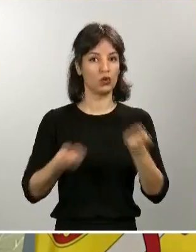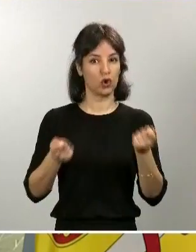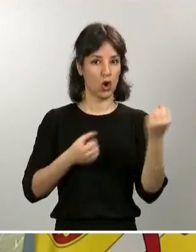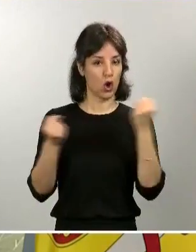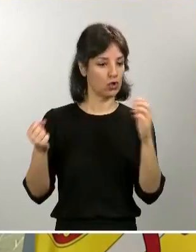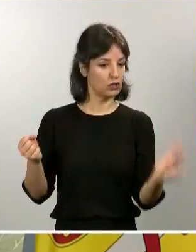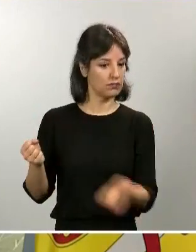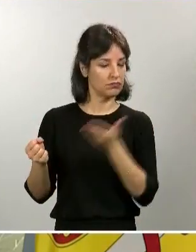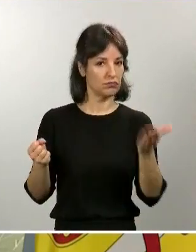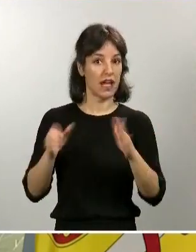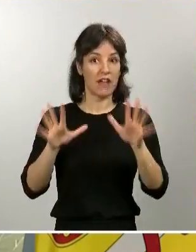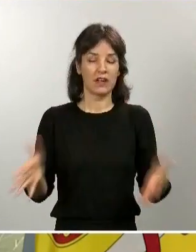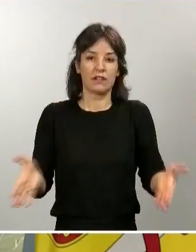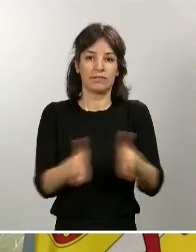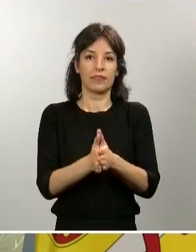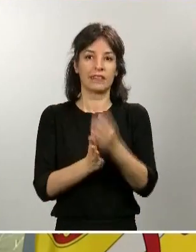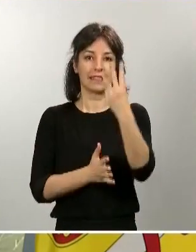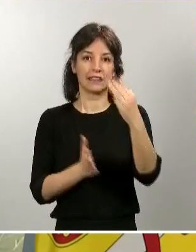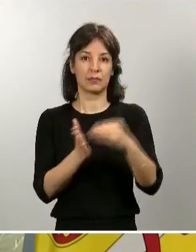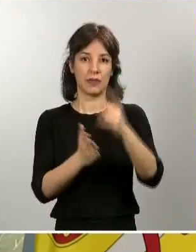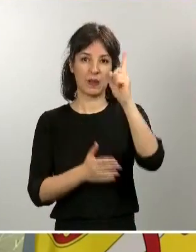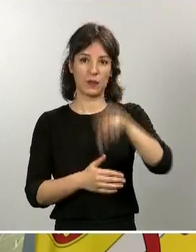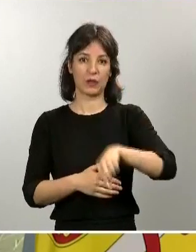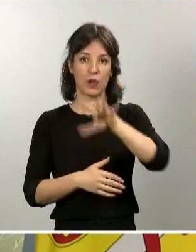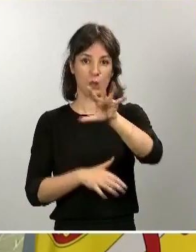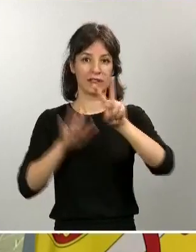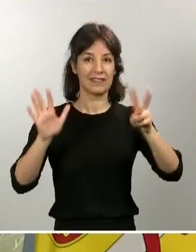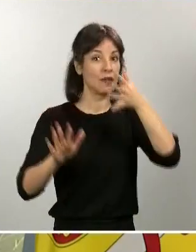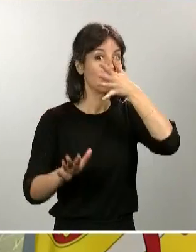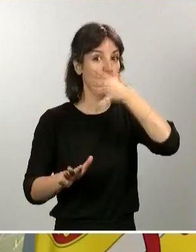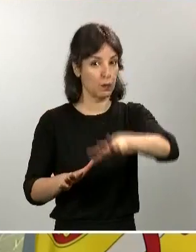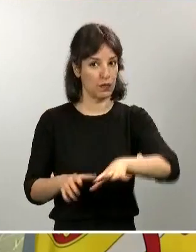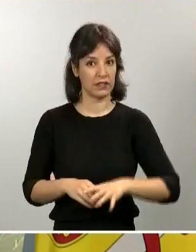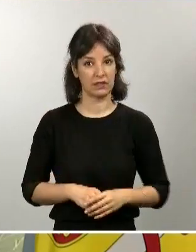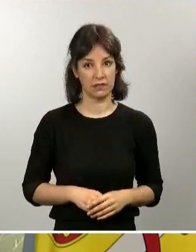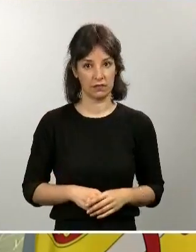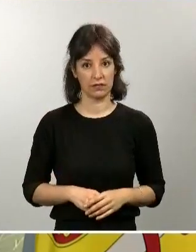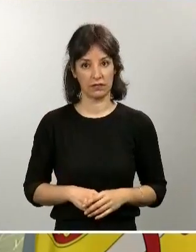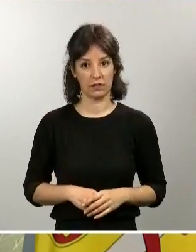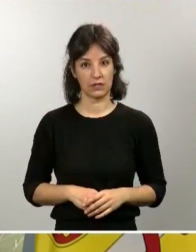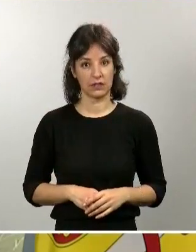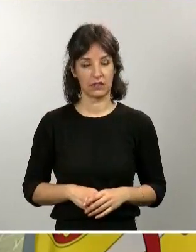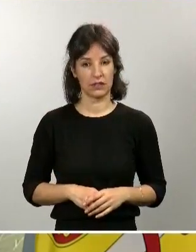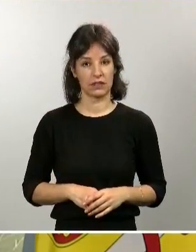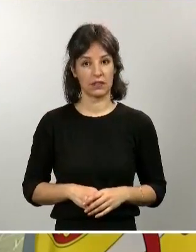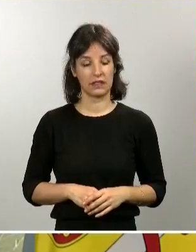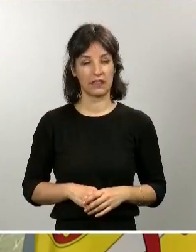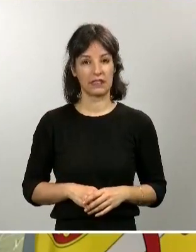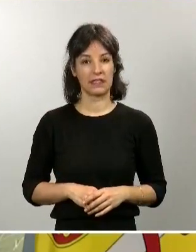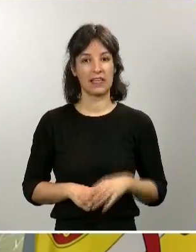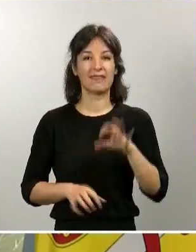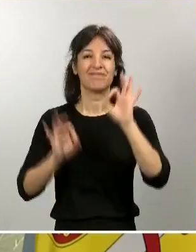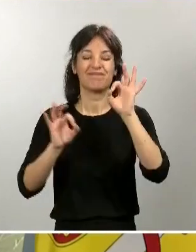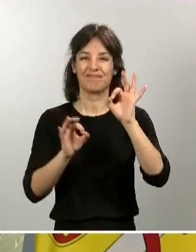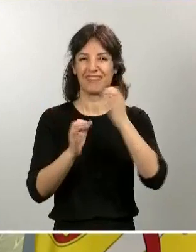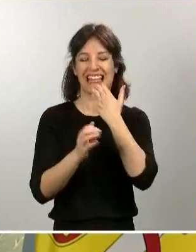formulación de tres mil ciento cincuenta y siete denuncias. Y aquí, pues, referirme al caso de una persona